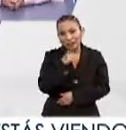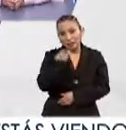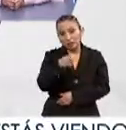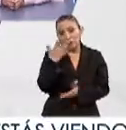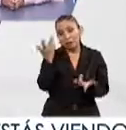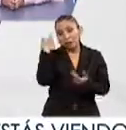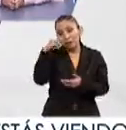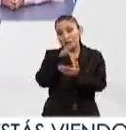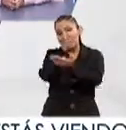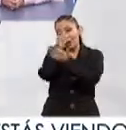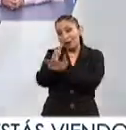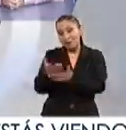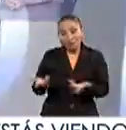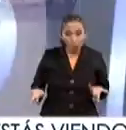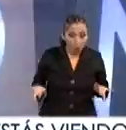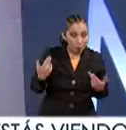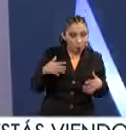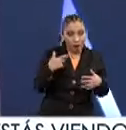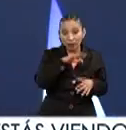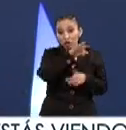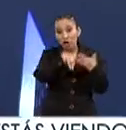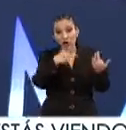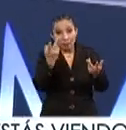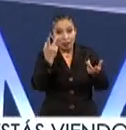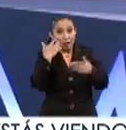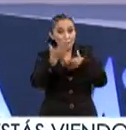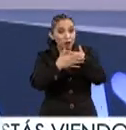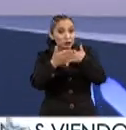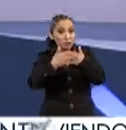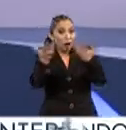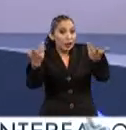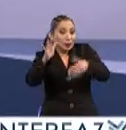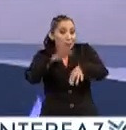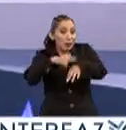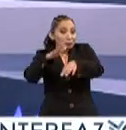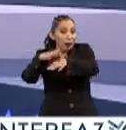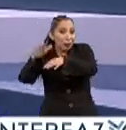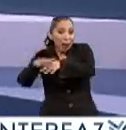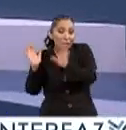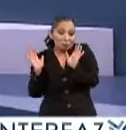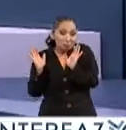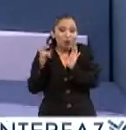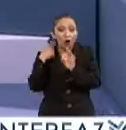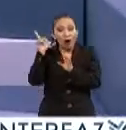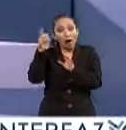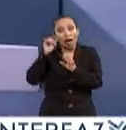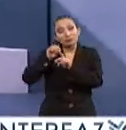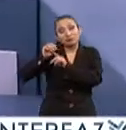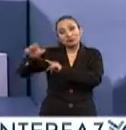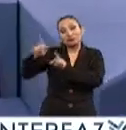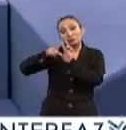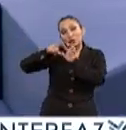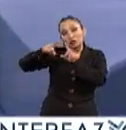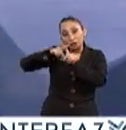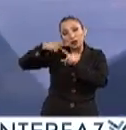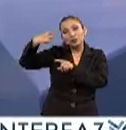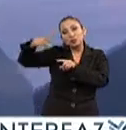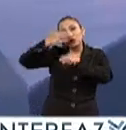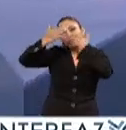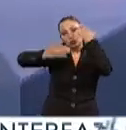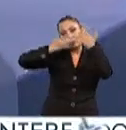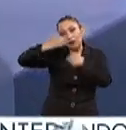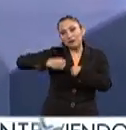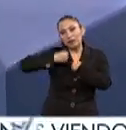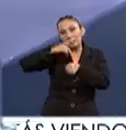haber hecho este viaje y por supuesto los que vengan, los que emprendas a partir de ahora que seguramente tenga un impacto positivo tanto en tu academia como